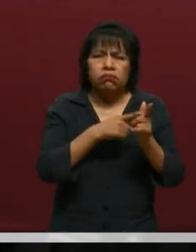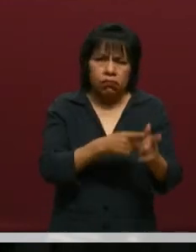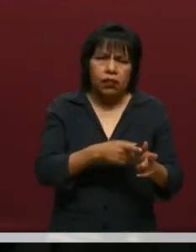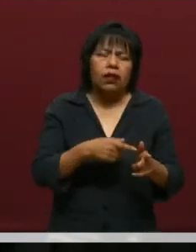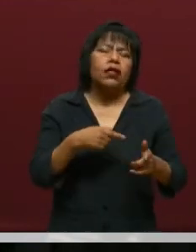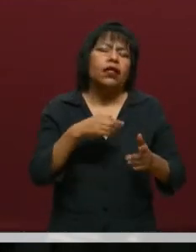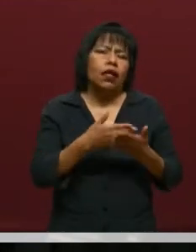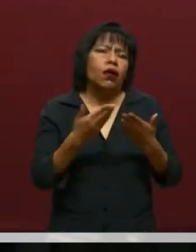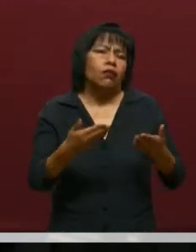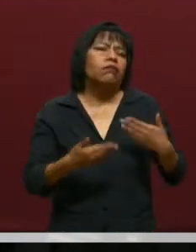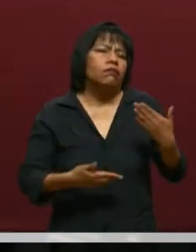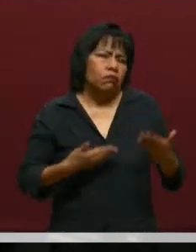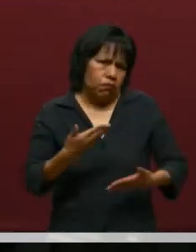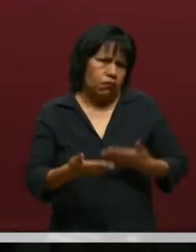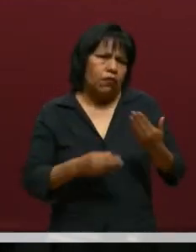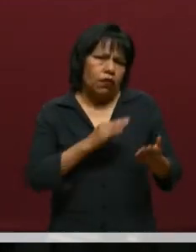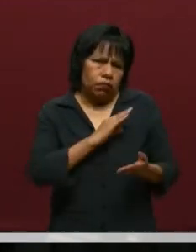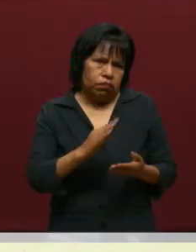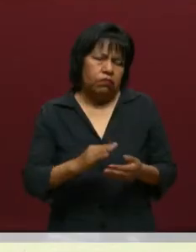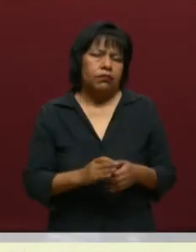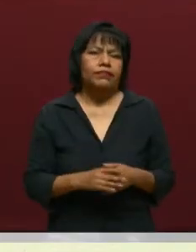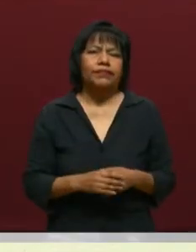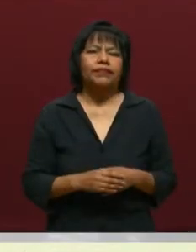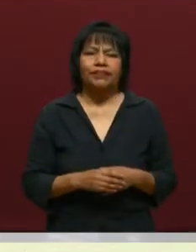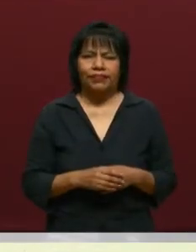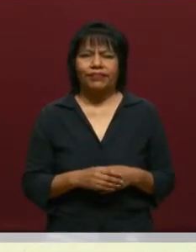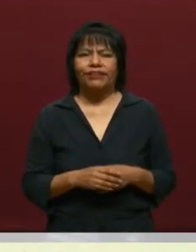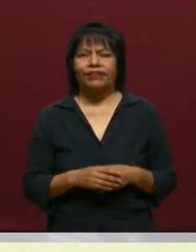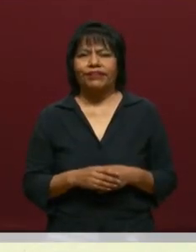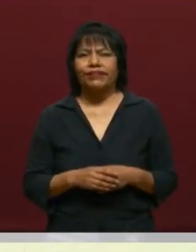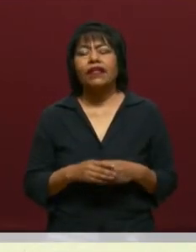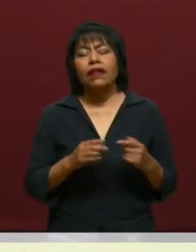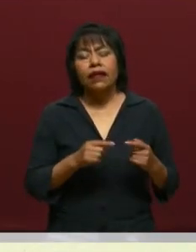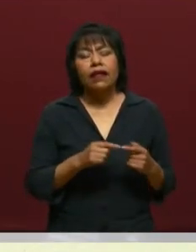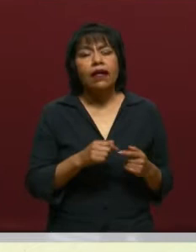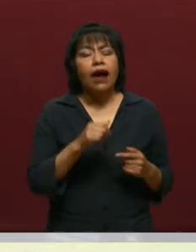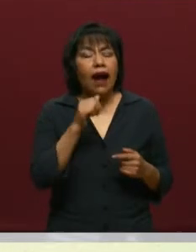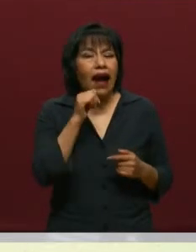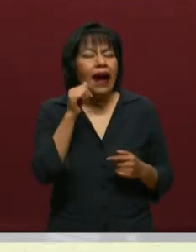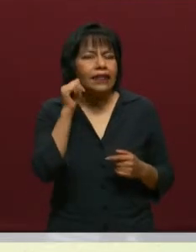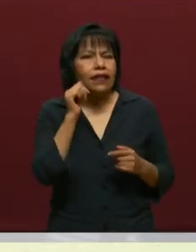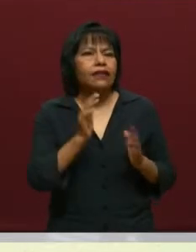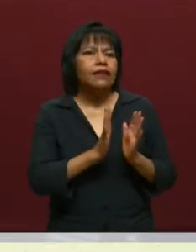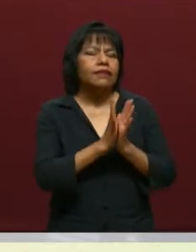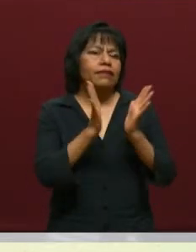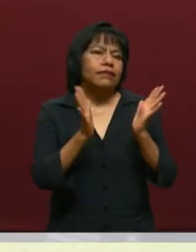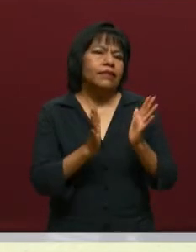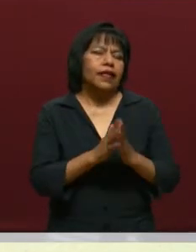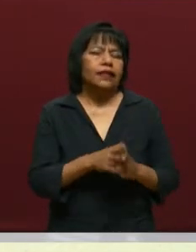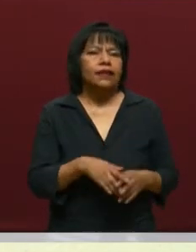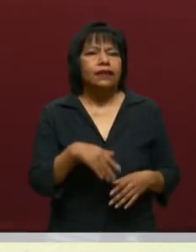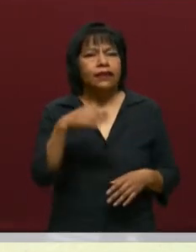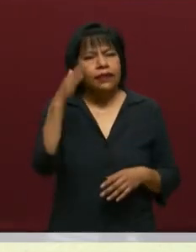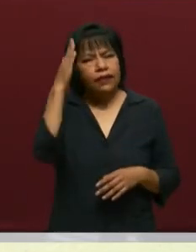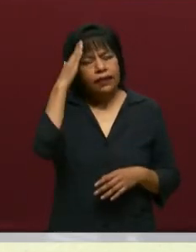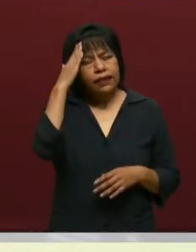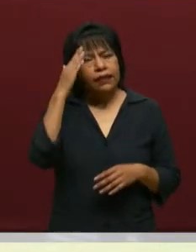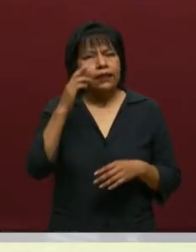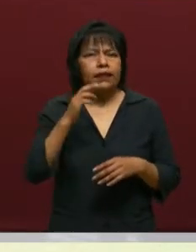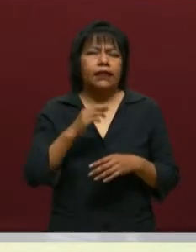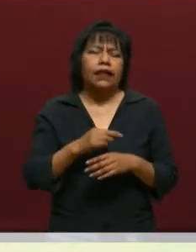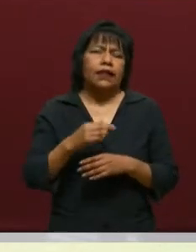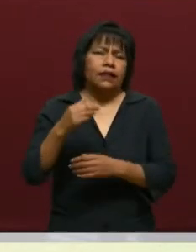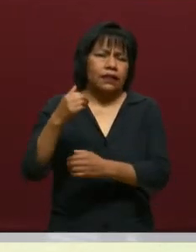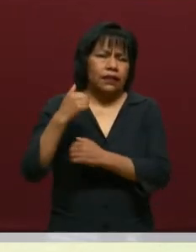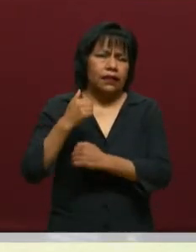estas experiencias. Muy bien. Comentarte también, Gaby, el día de ayer, la participación que tuvo el secretario fue muy